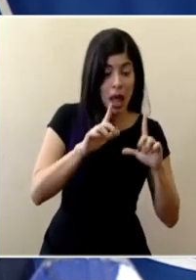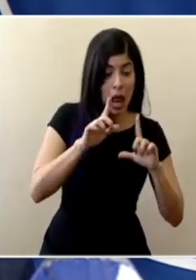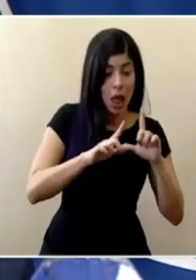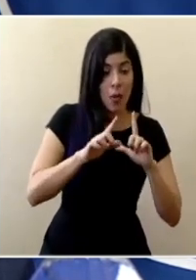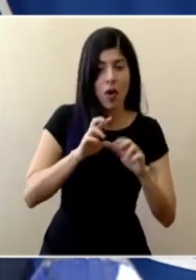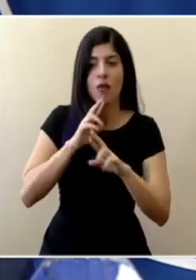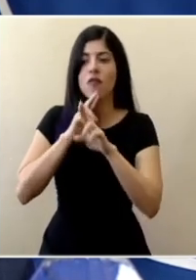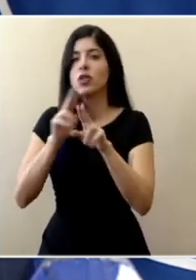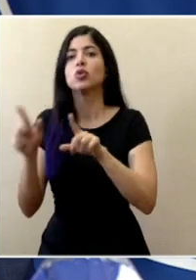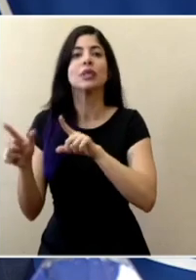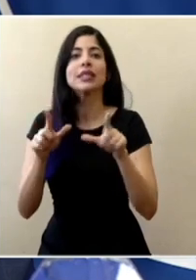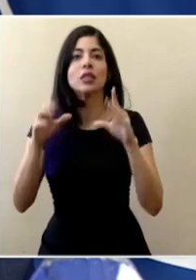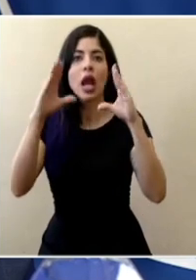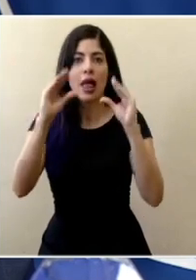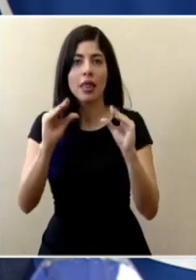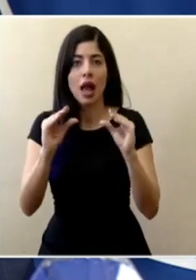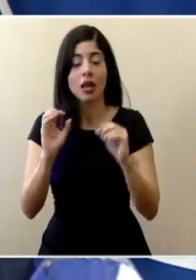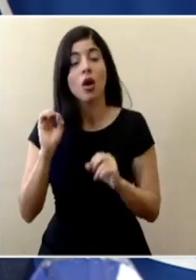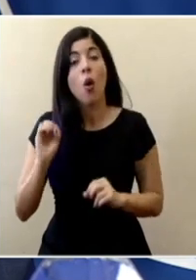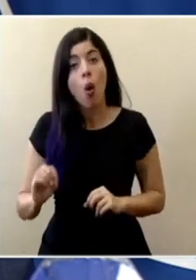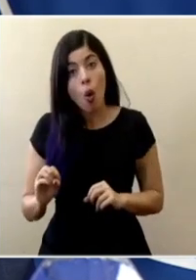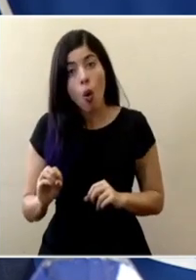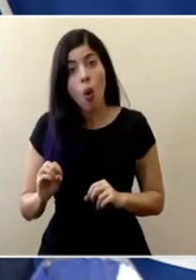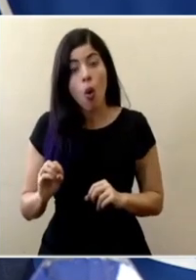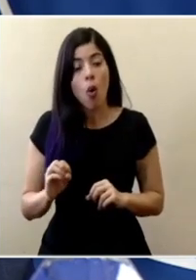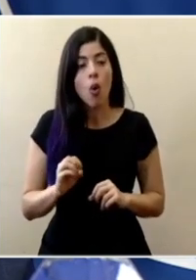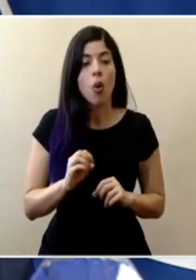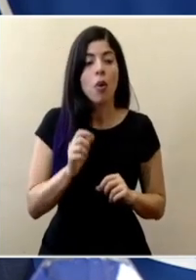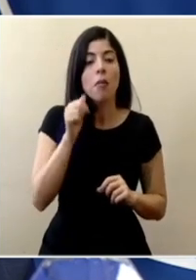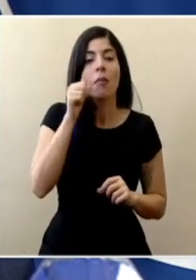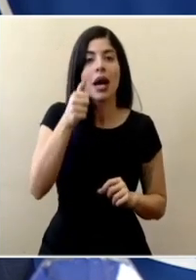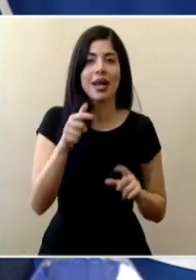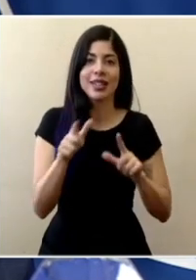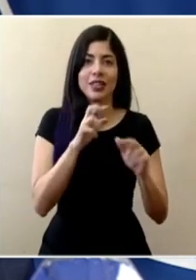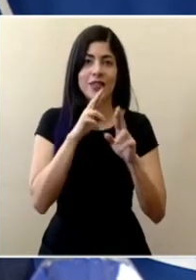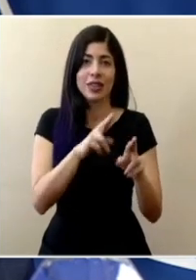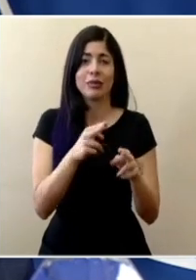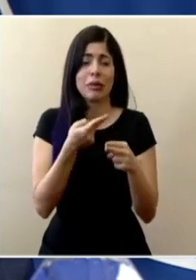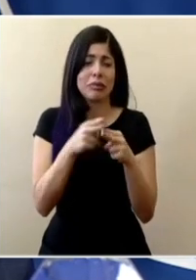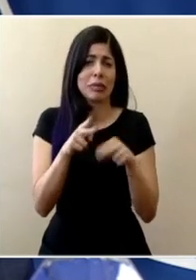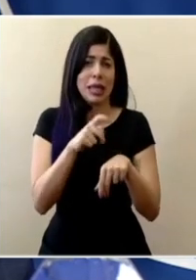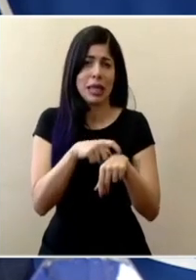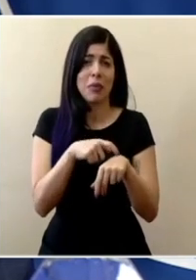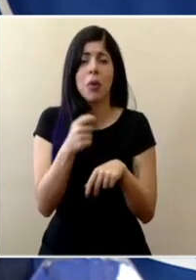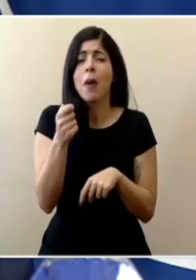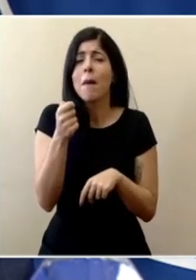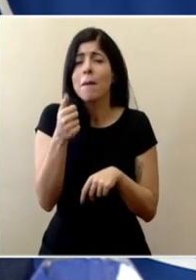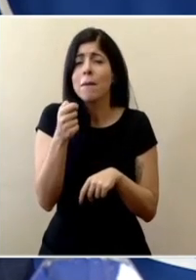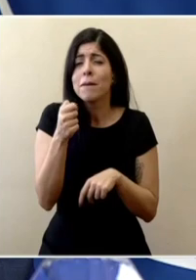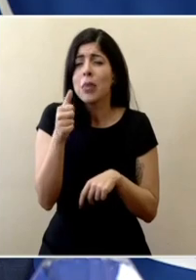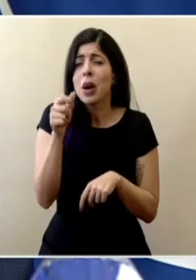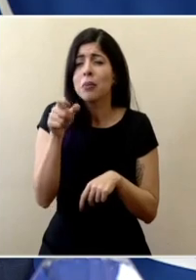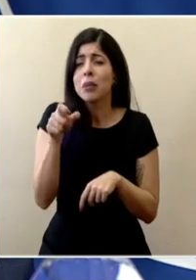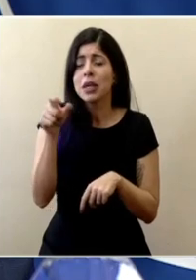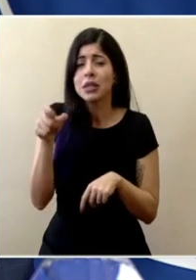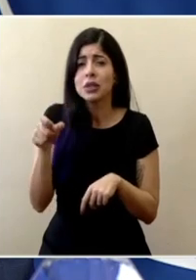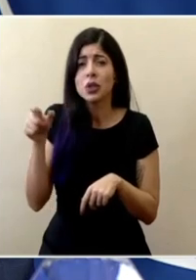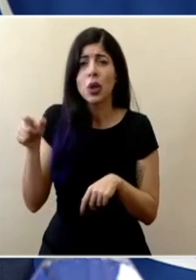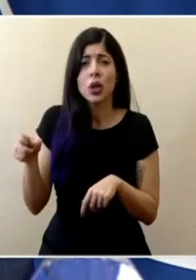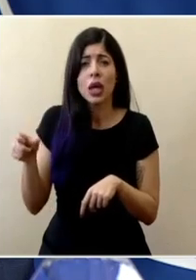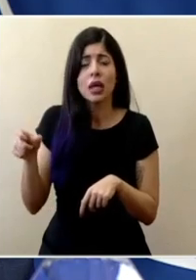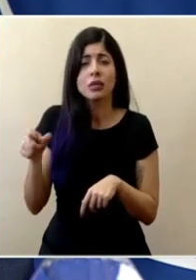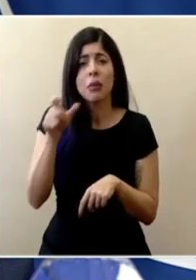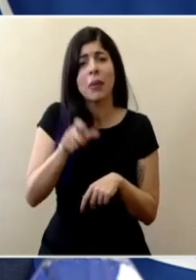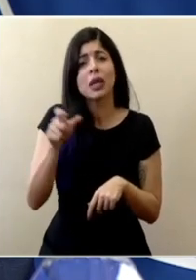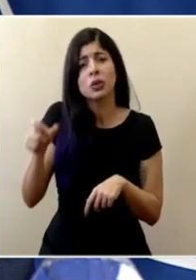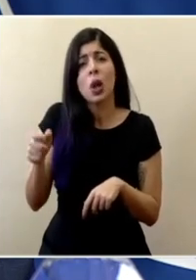y que el resultado está en la tarde o que a lo sumo ha estado el día siguiente muy poquitos casos en realidad han tenido un